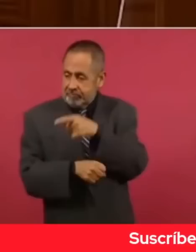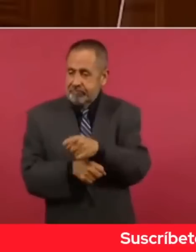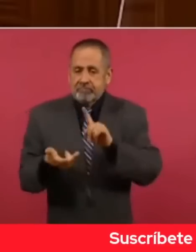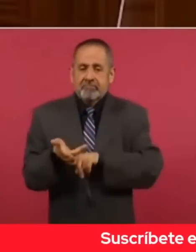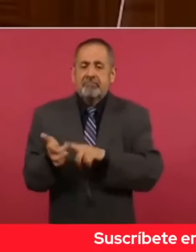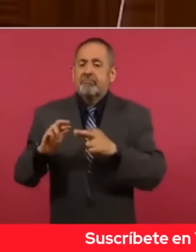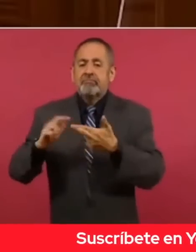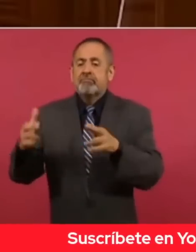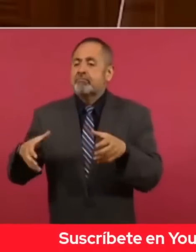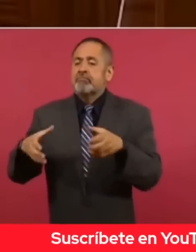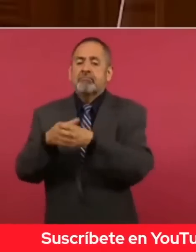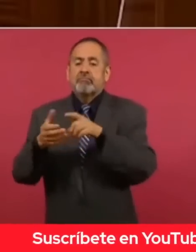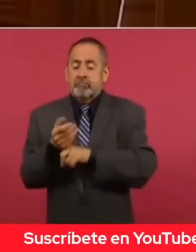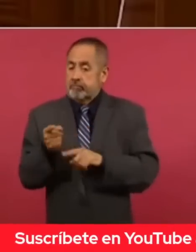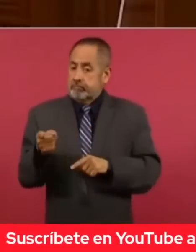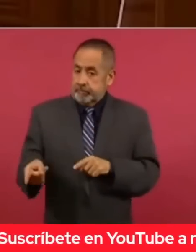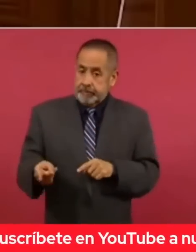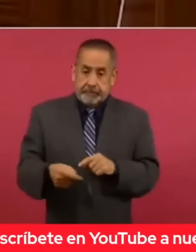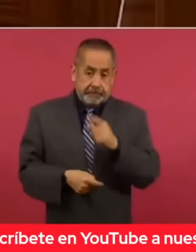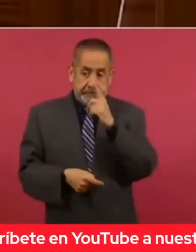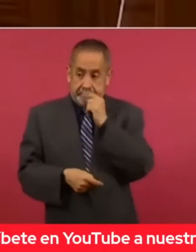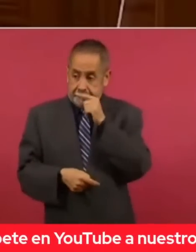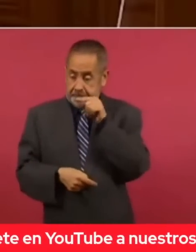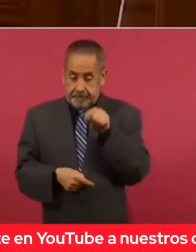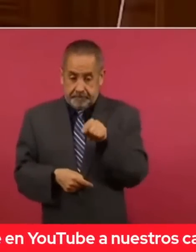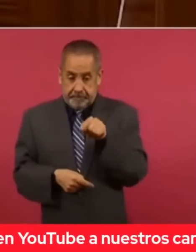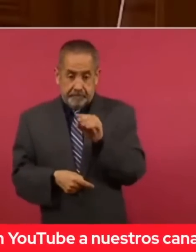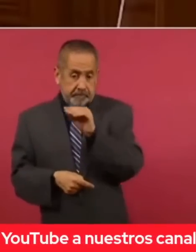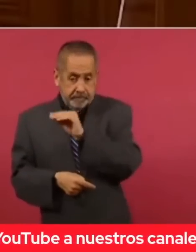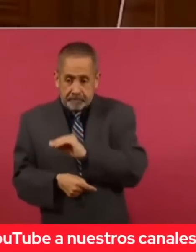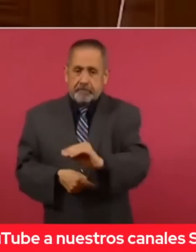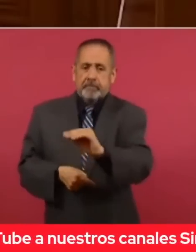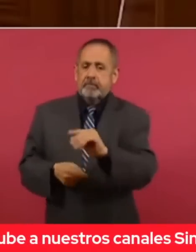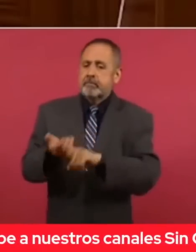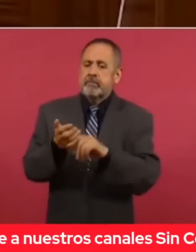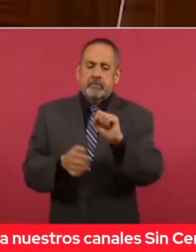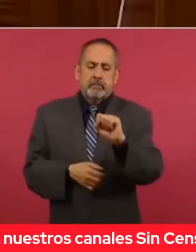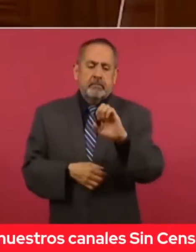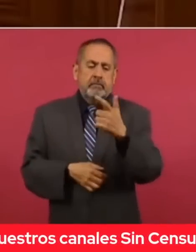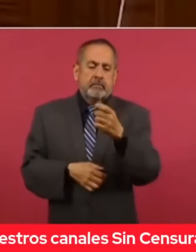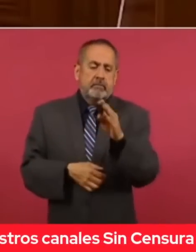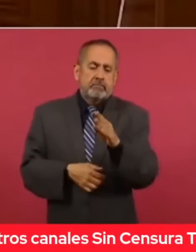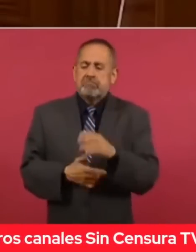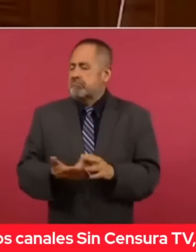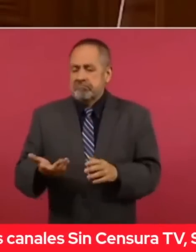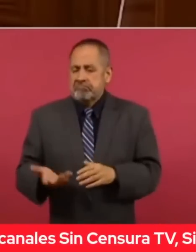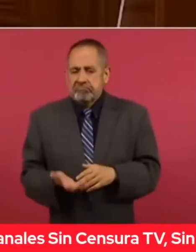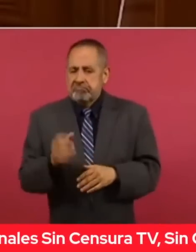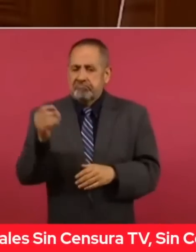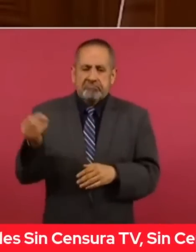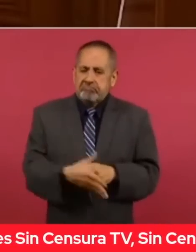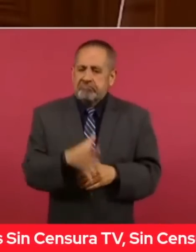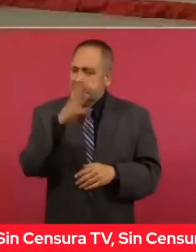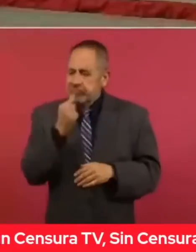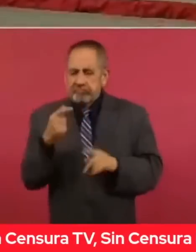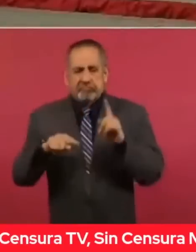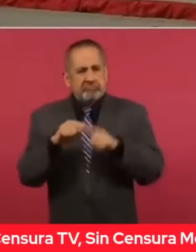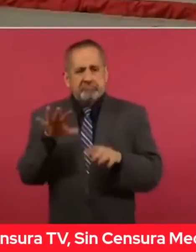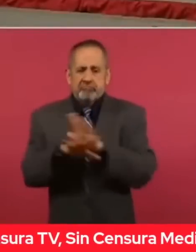La incorporación de esta policía a la Secretaría de Gobernación no pudo transformar una institución policial